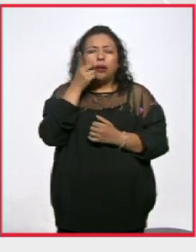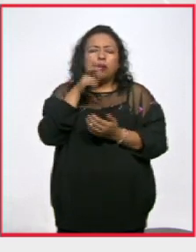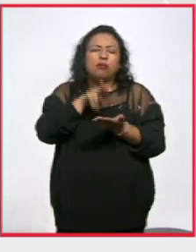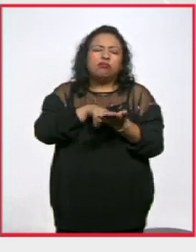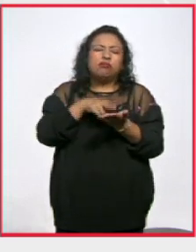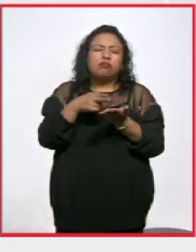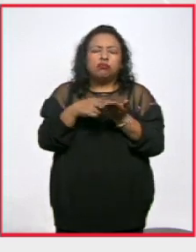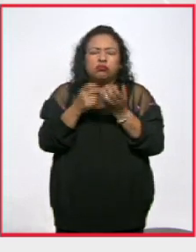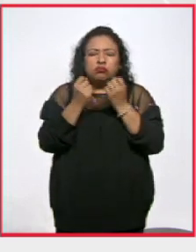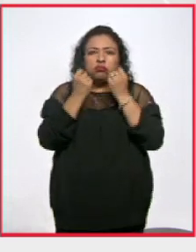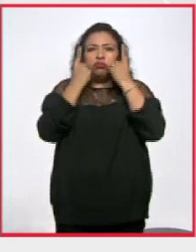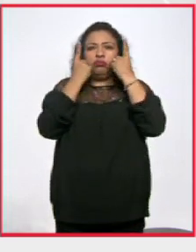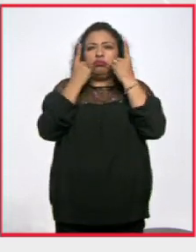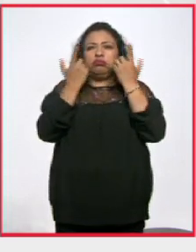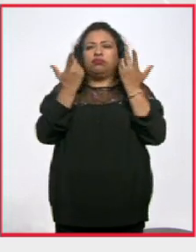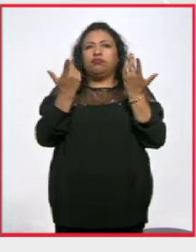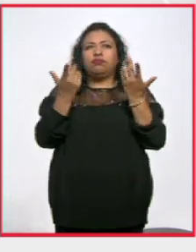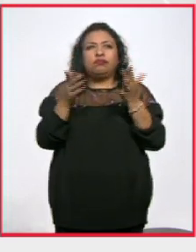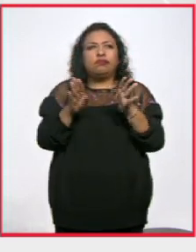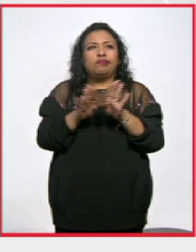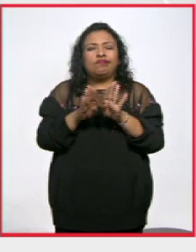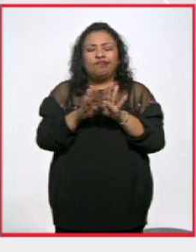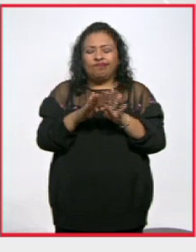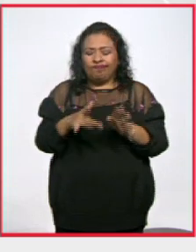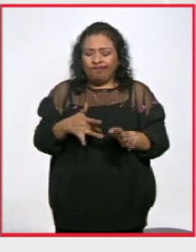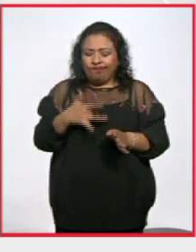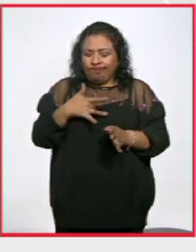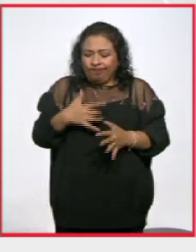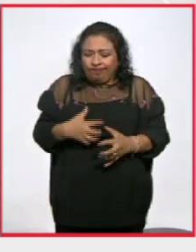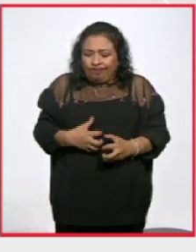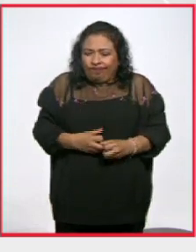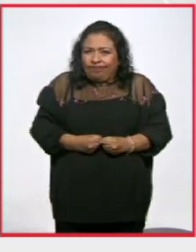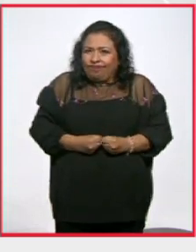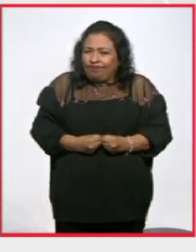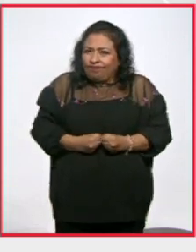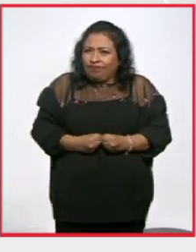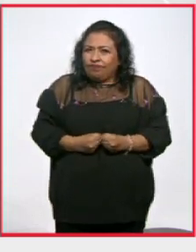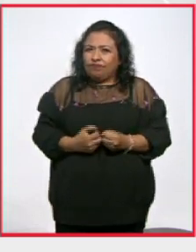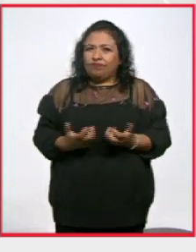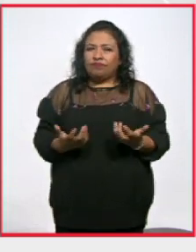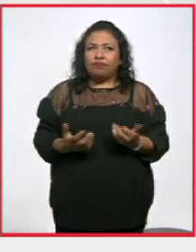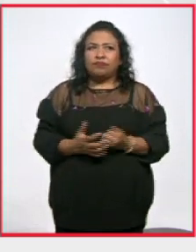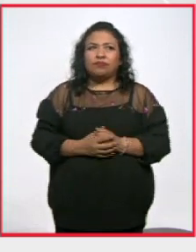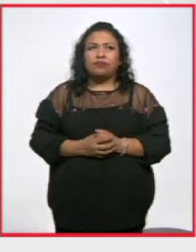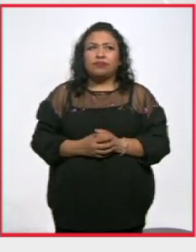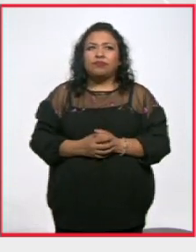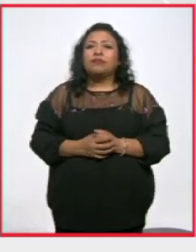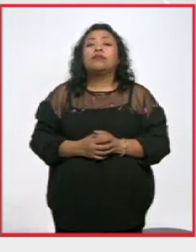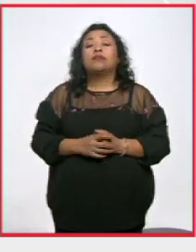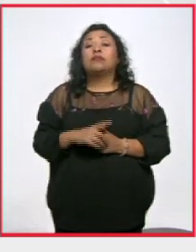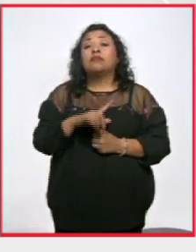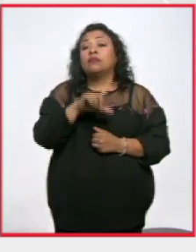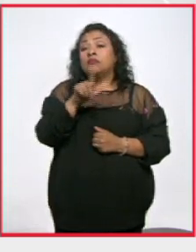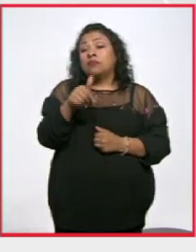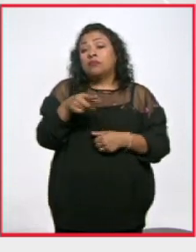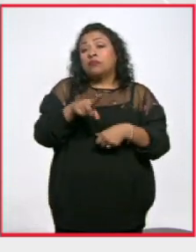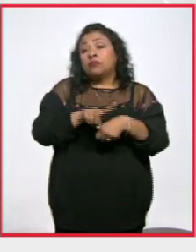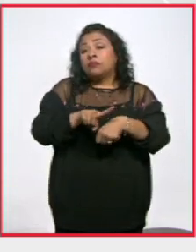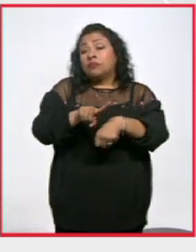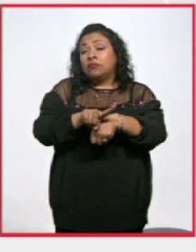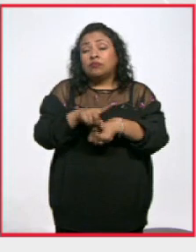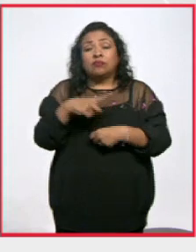te despierta mañana con algo en el estómago, y de seguir cada día, de